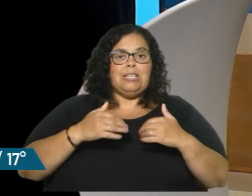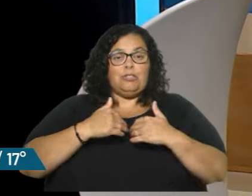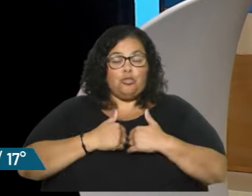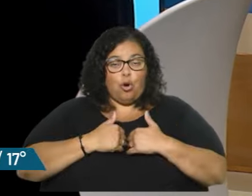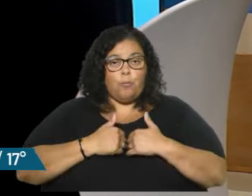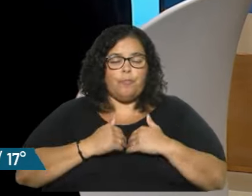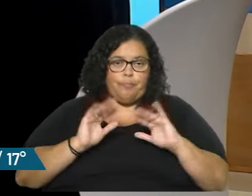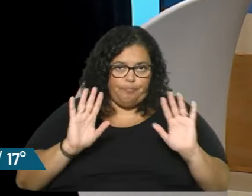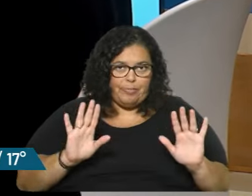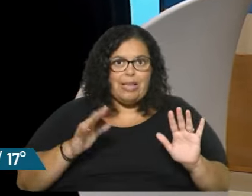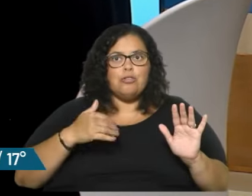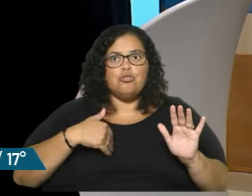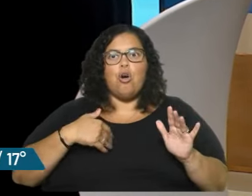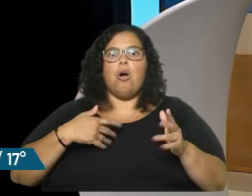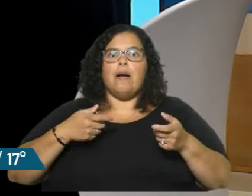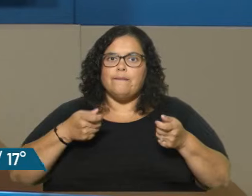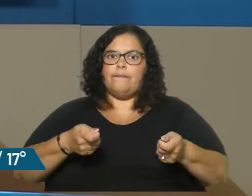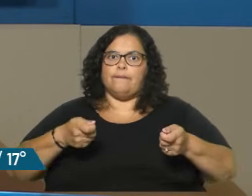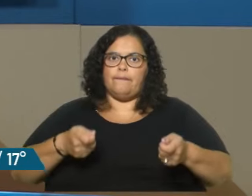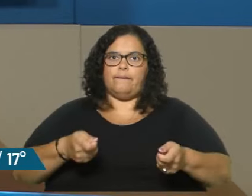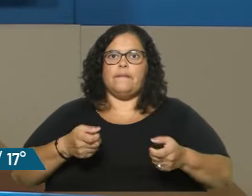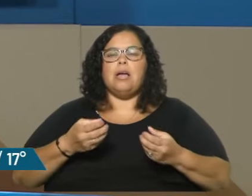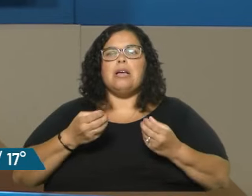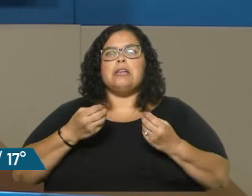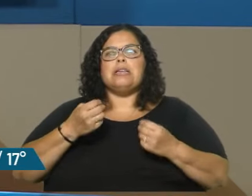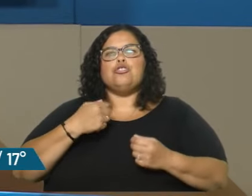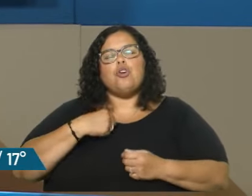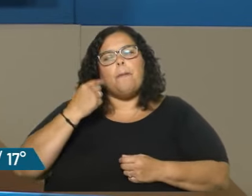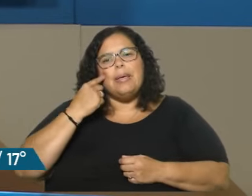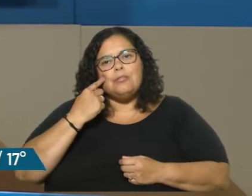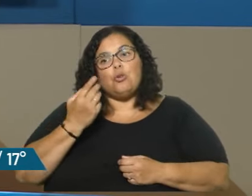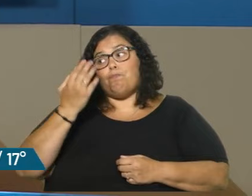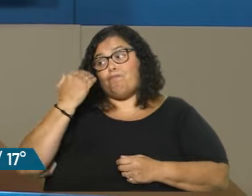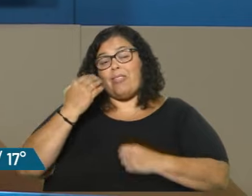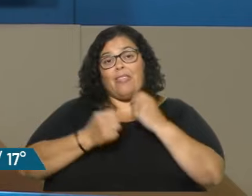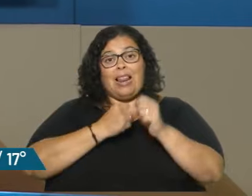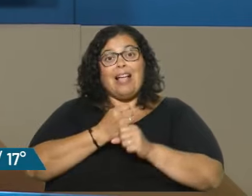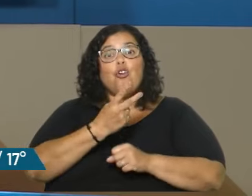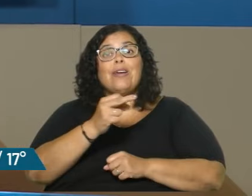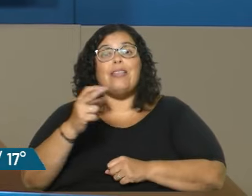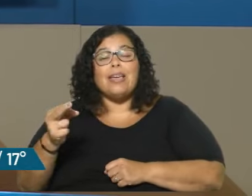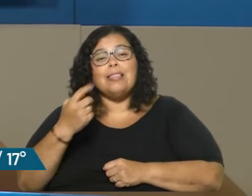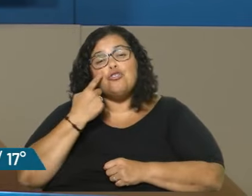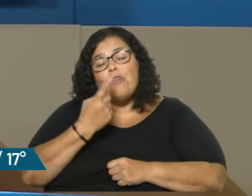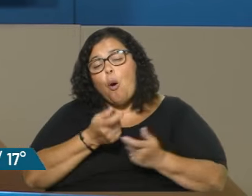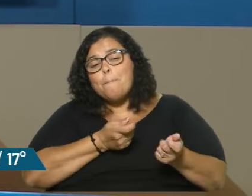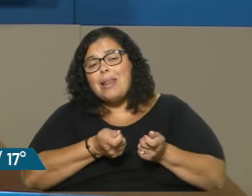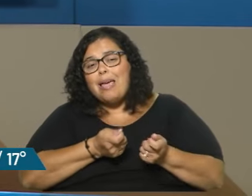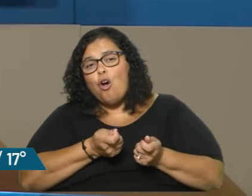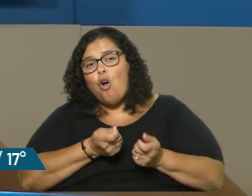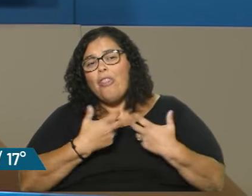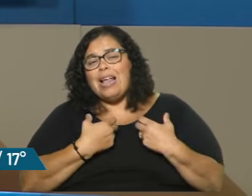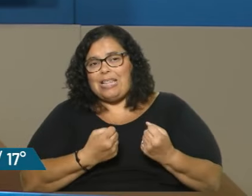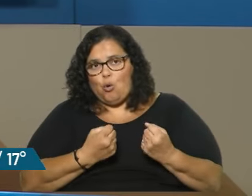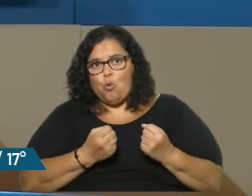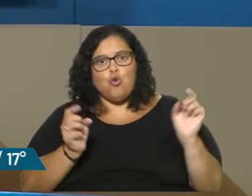hostigando prácticamente, porque entiendo desde el 2020 el manejo sanitario. No solo por vacunas, no.